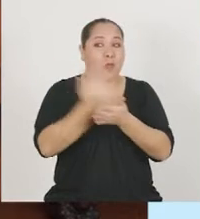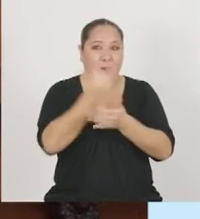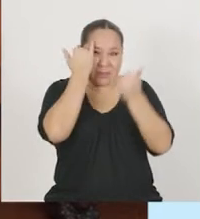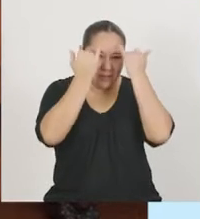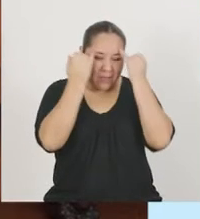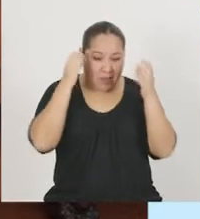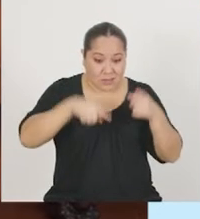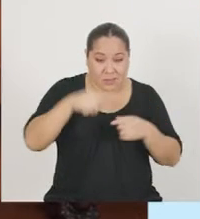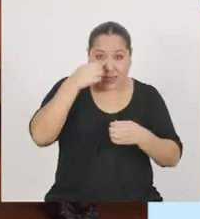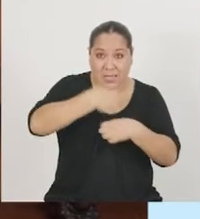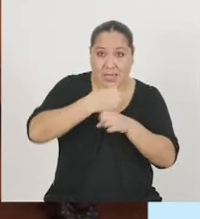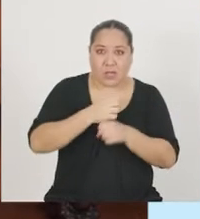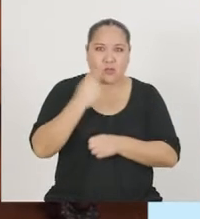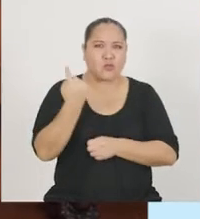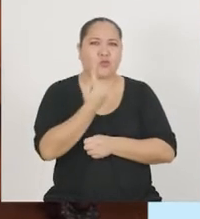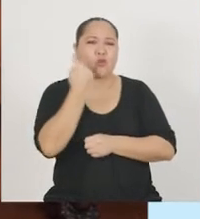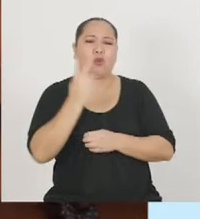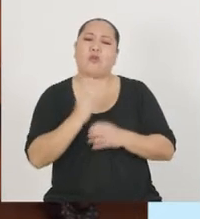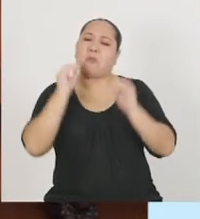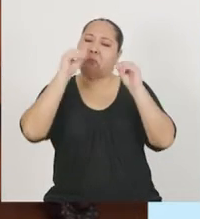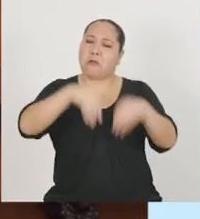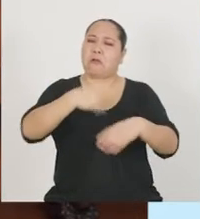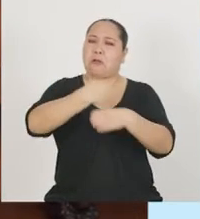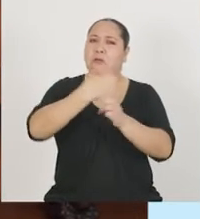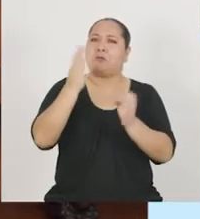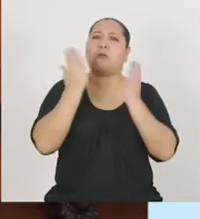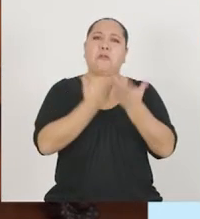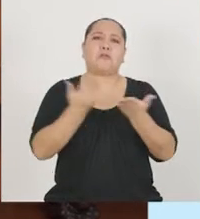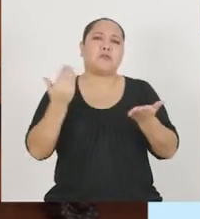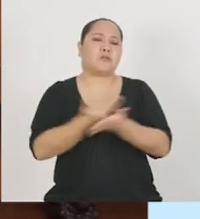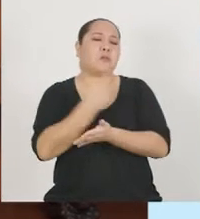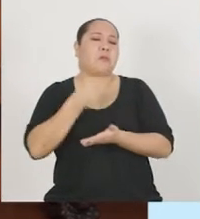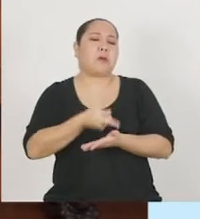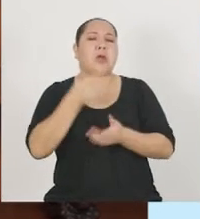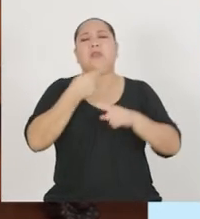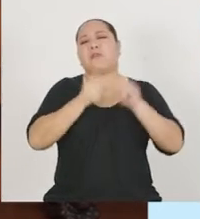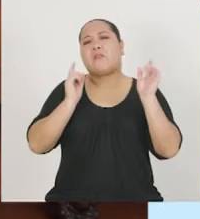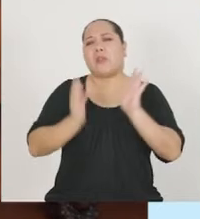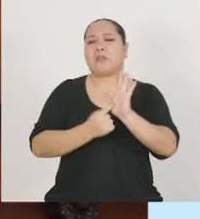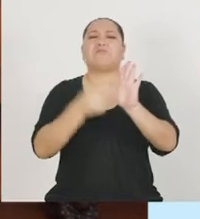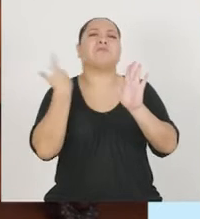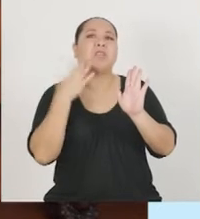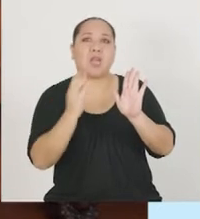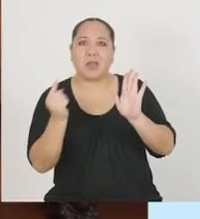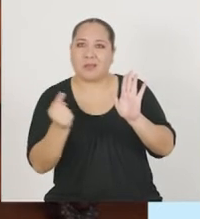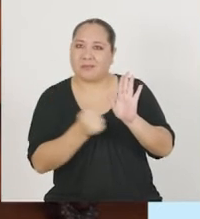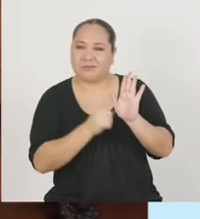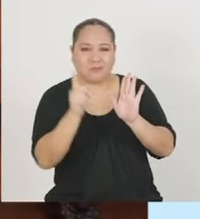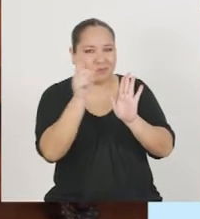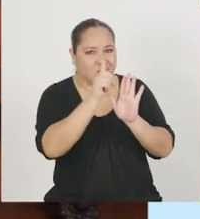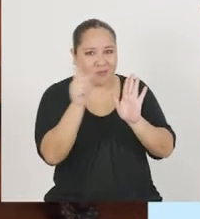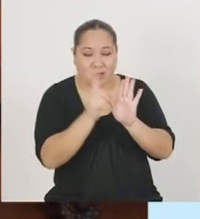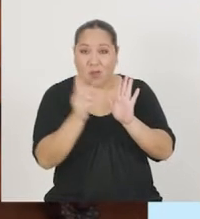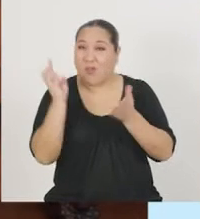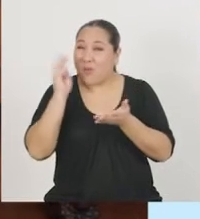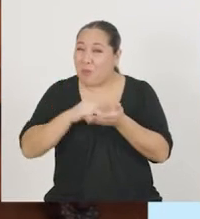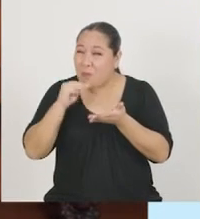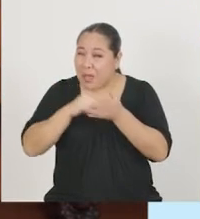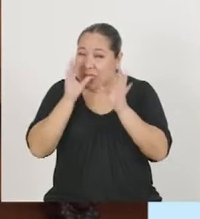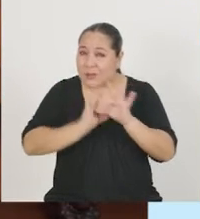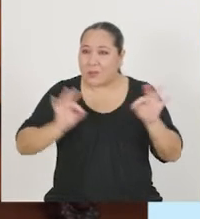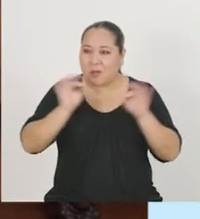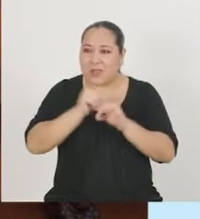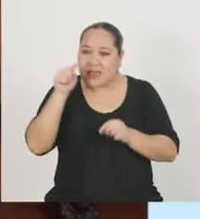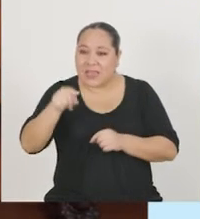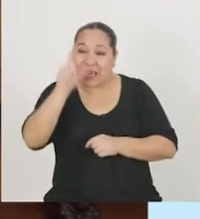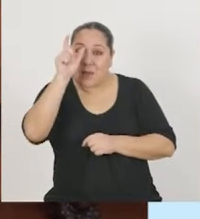es suficiente solamente crear un producto nuevo y diferente. Lo más importante es exceder las expectativas